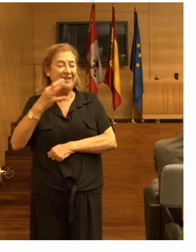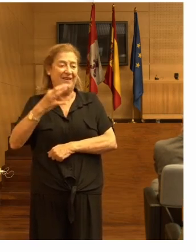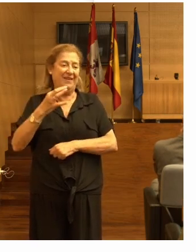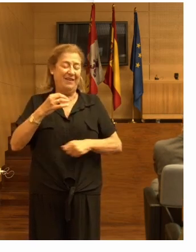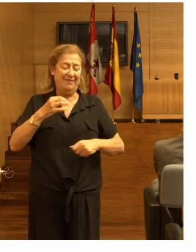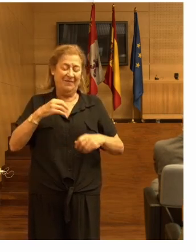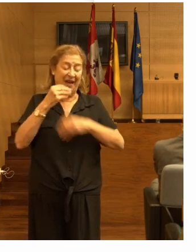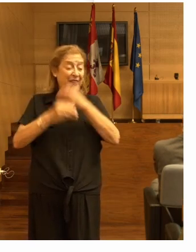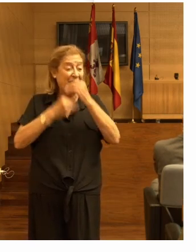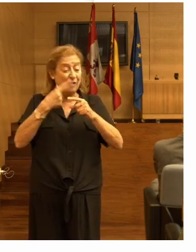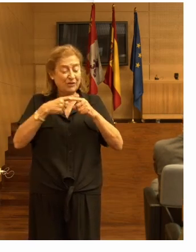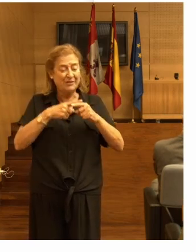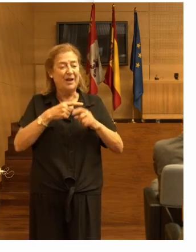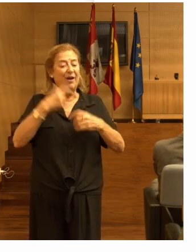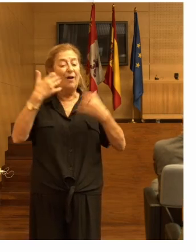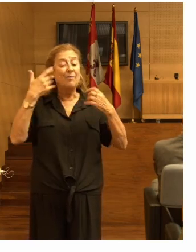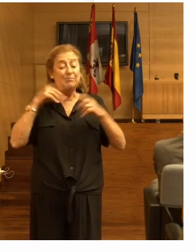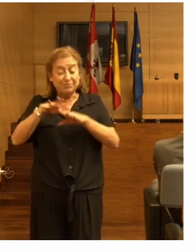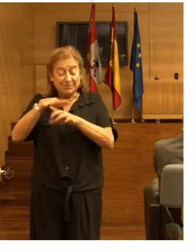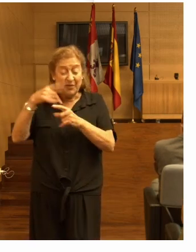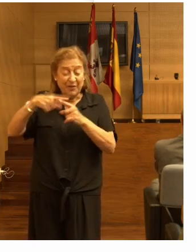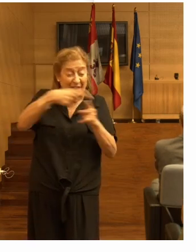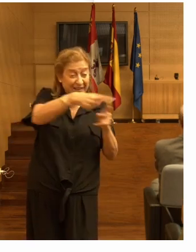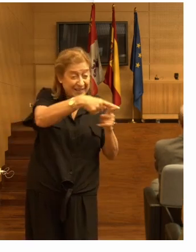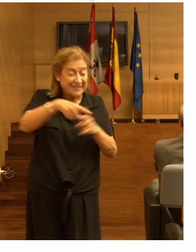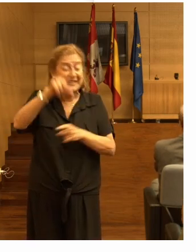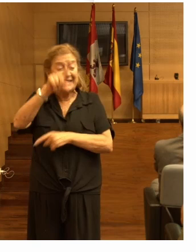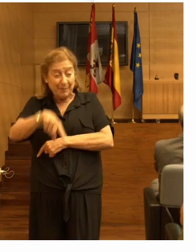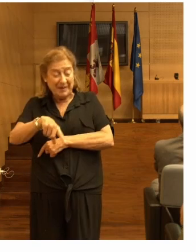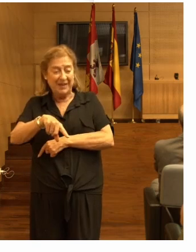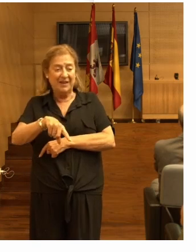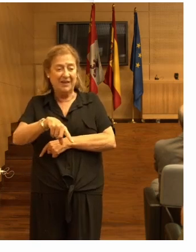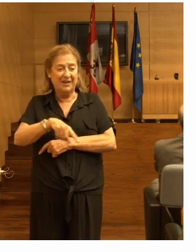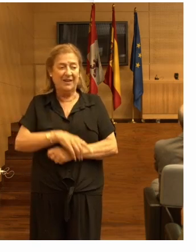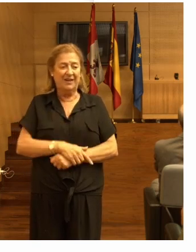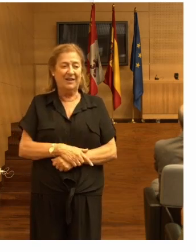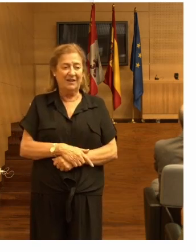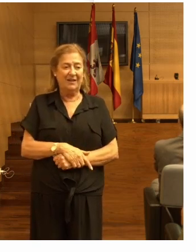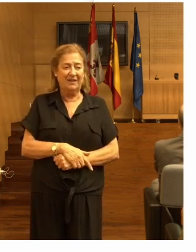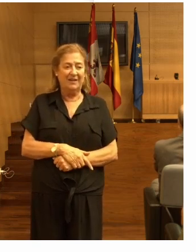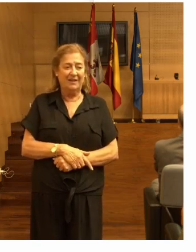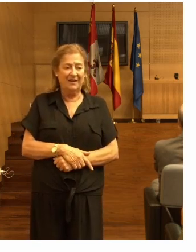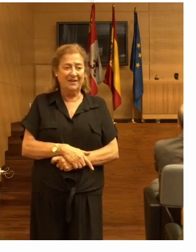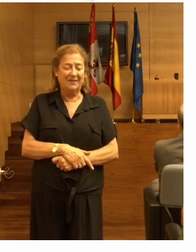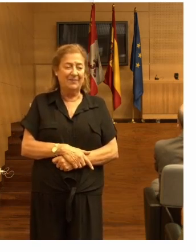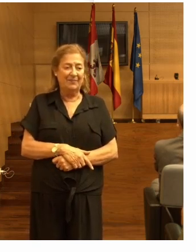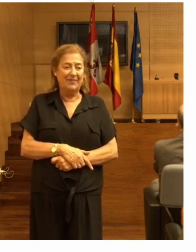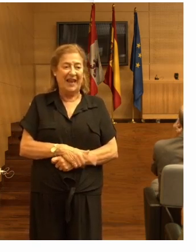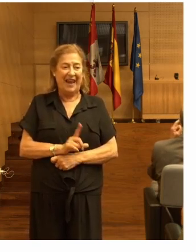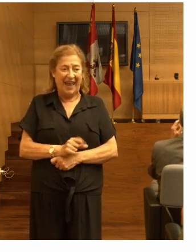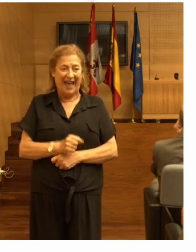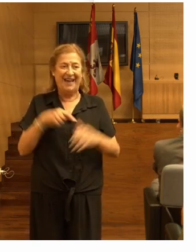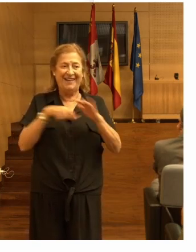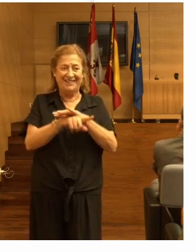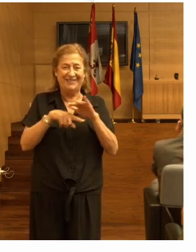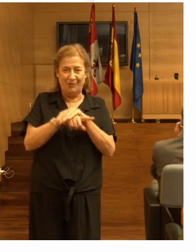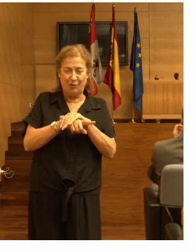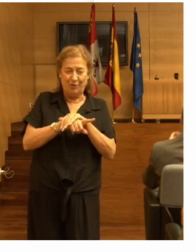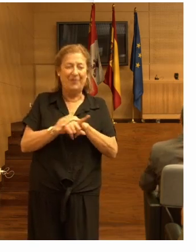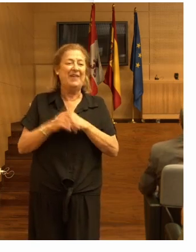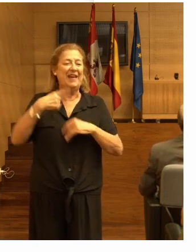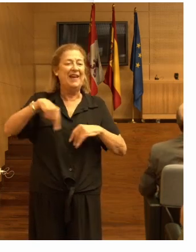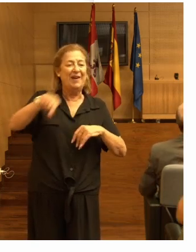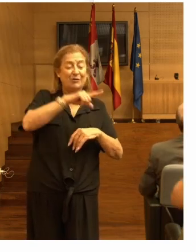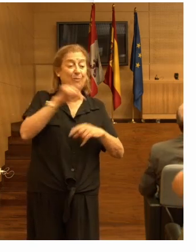intervenciones multifactoriales y también la gestión de los